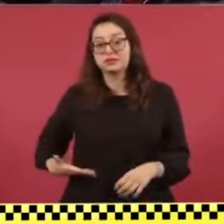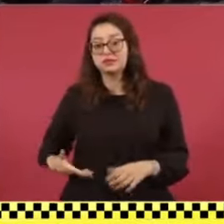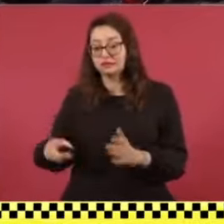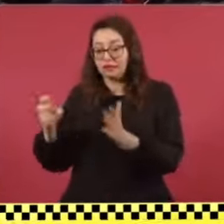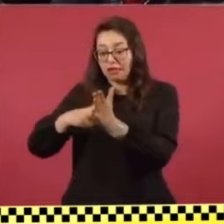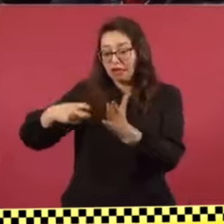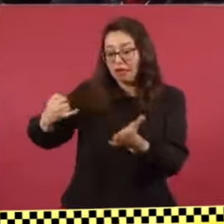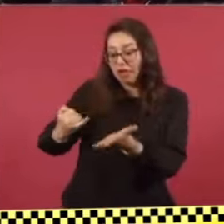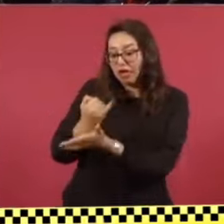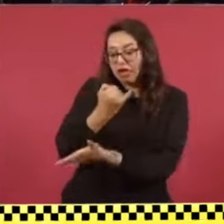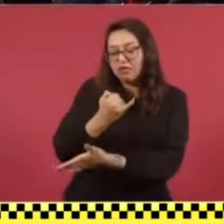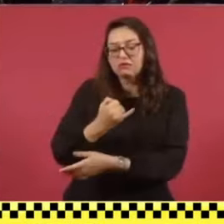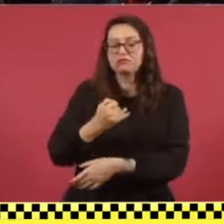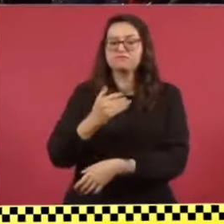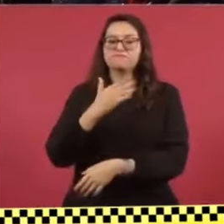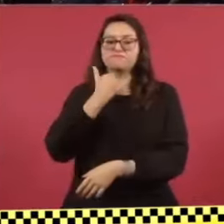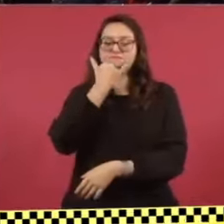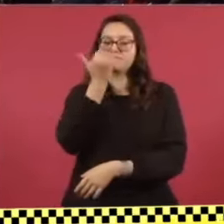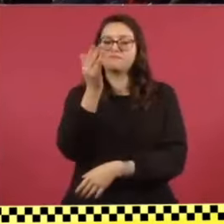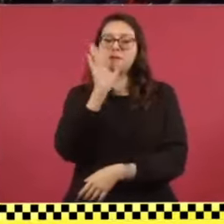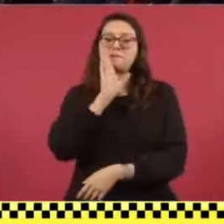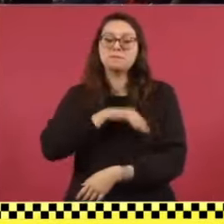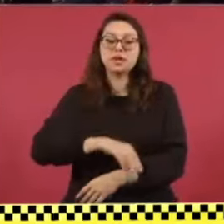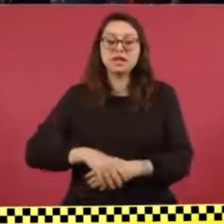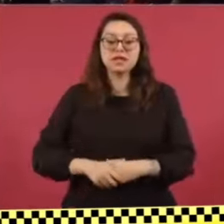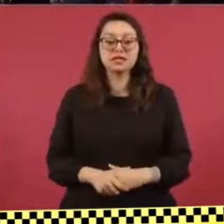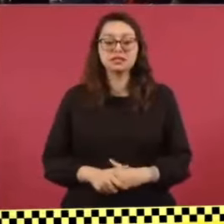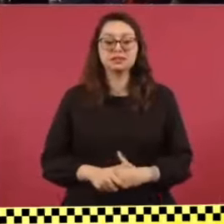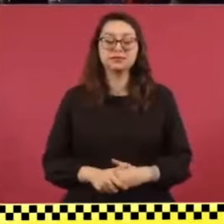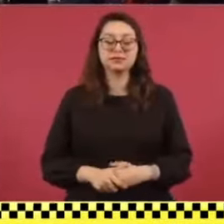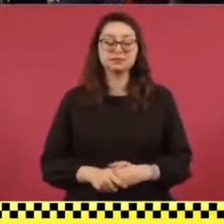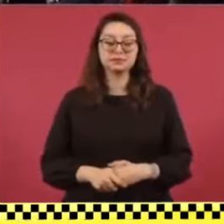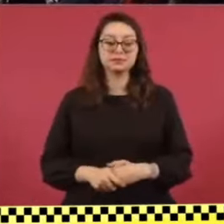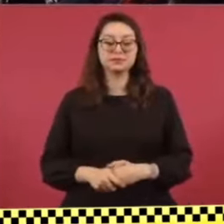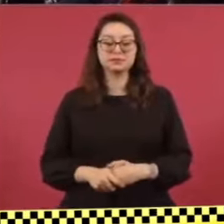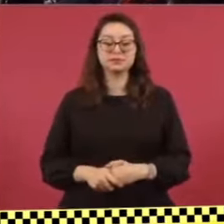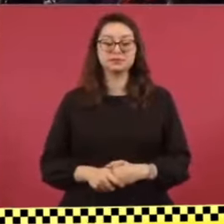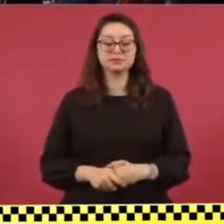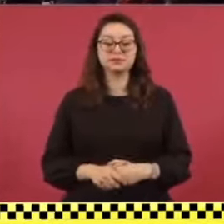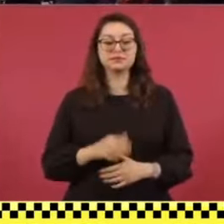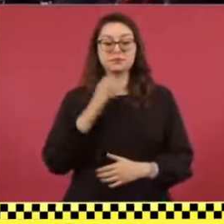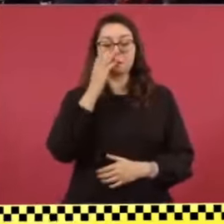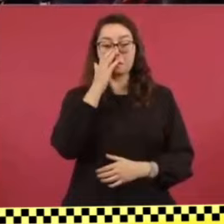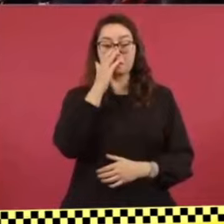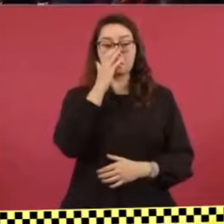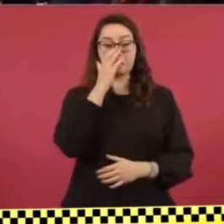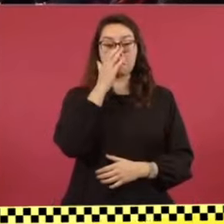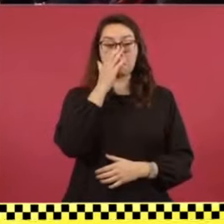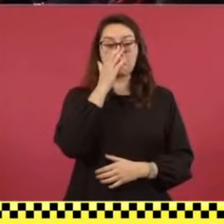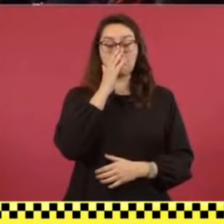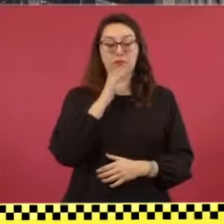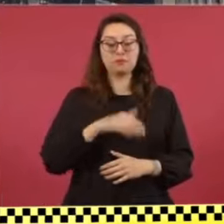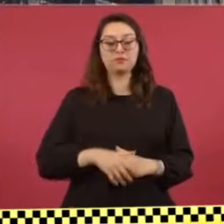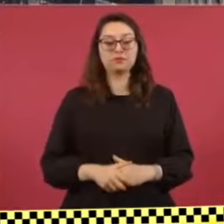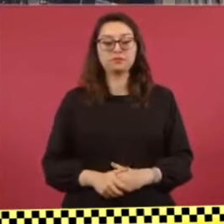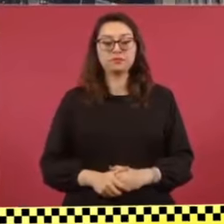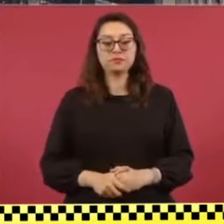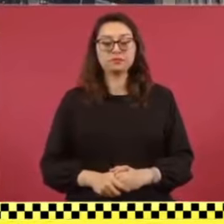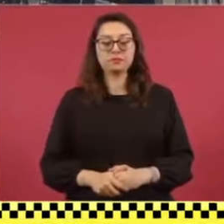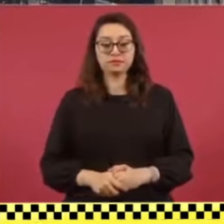Uno de los principales argumentos cuando decidieron que el ministro de Estado quebraría en algún momento dado por